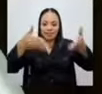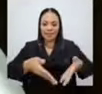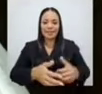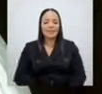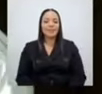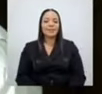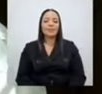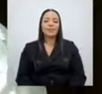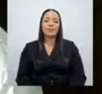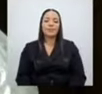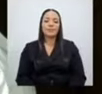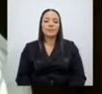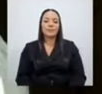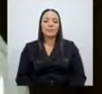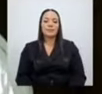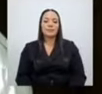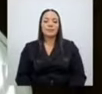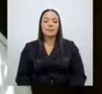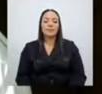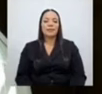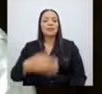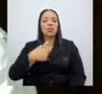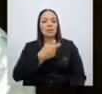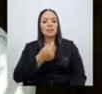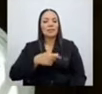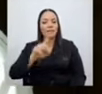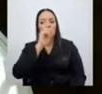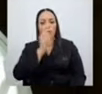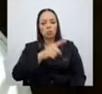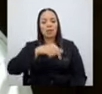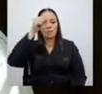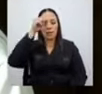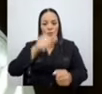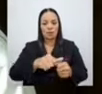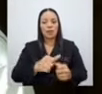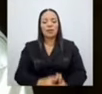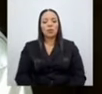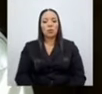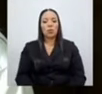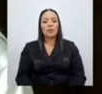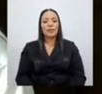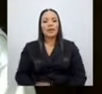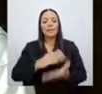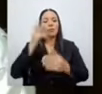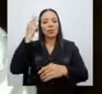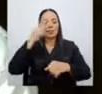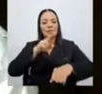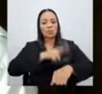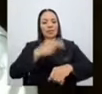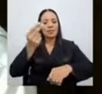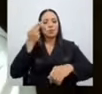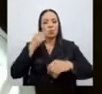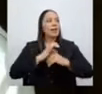En este caso, señor Presidente, una pregunta, recordando la geopolítica nacional histórica de los